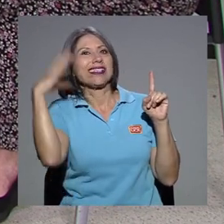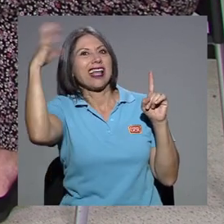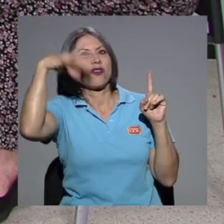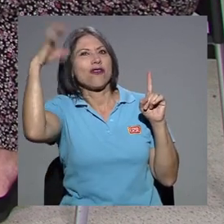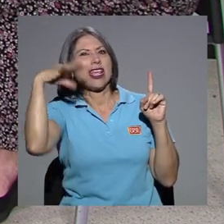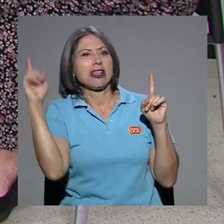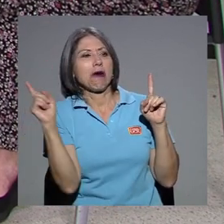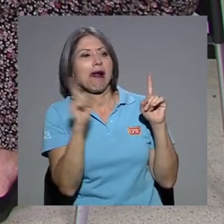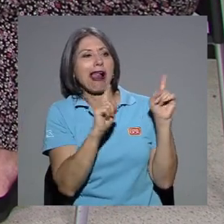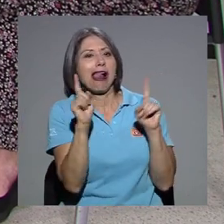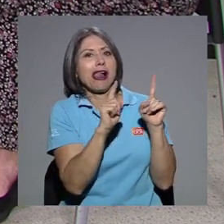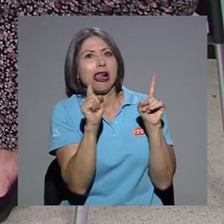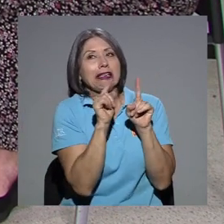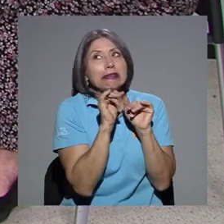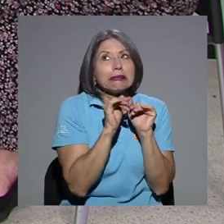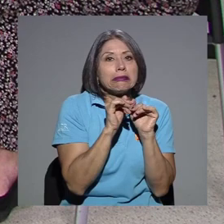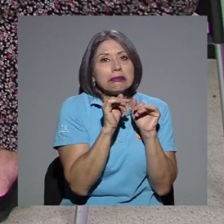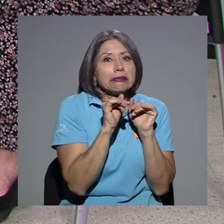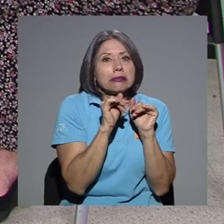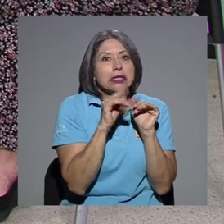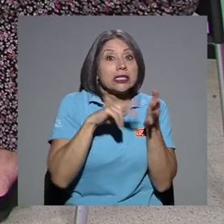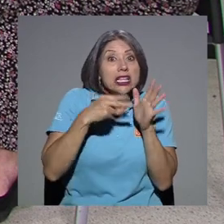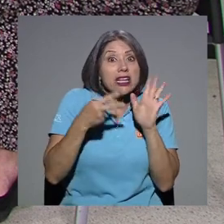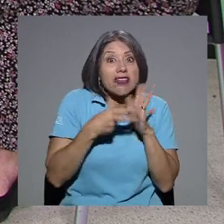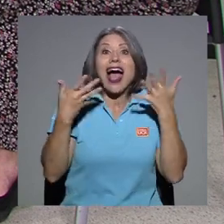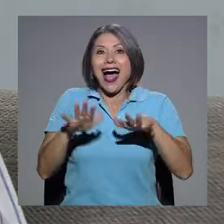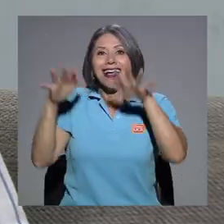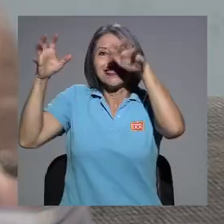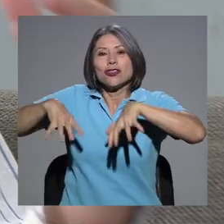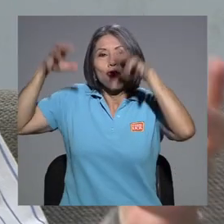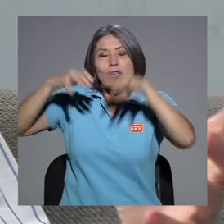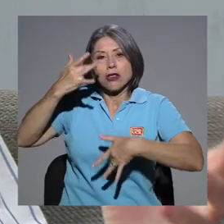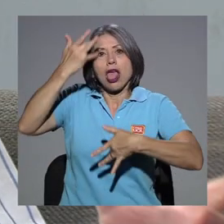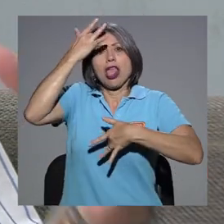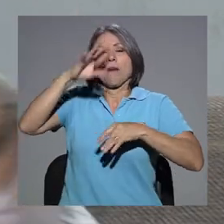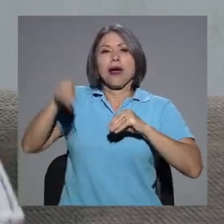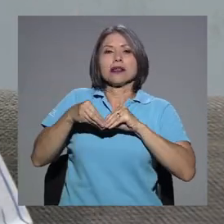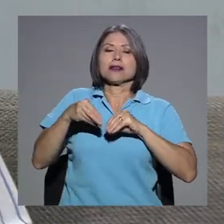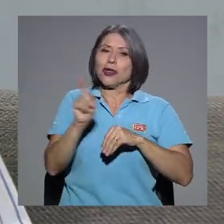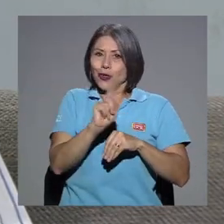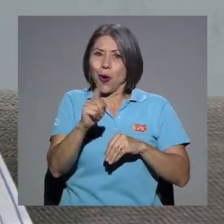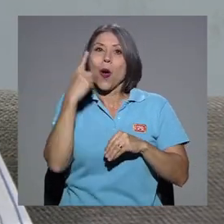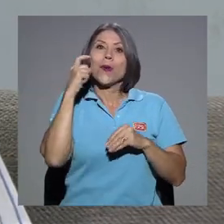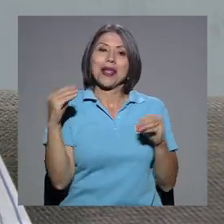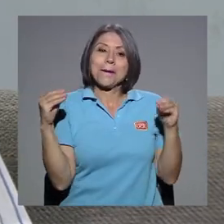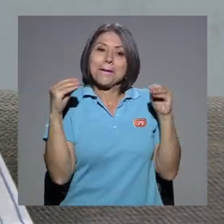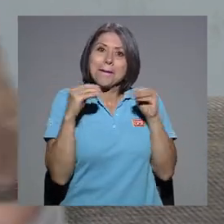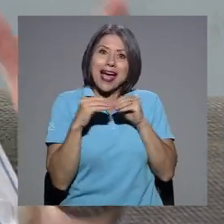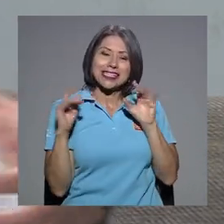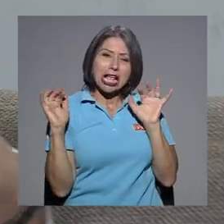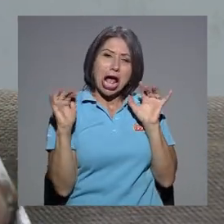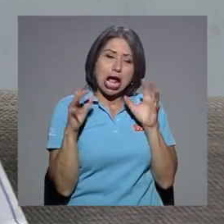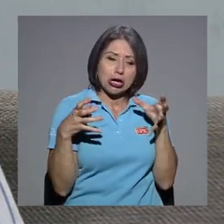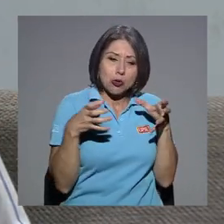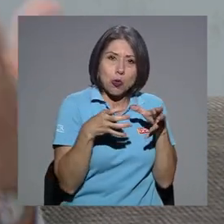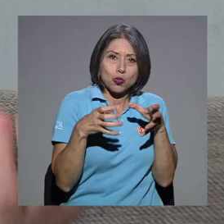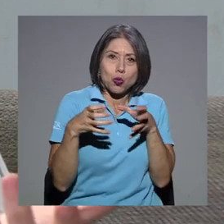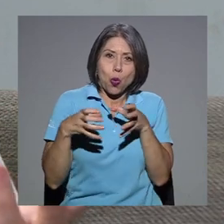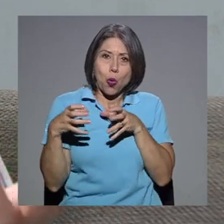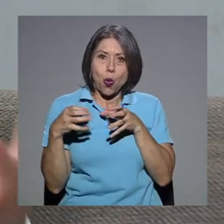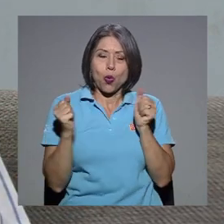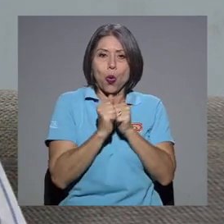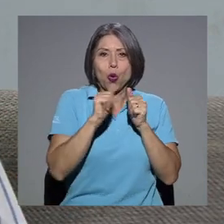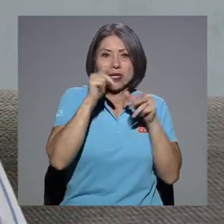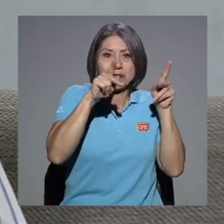la parada de bus. No es que porque está lloviendo uno se infecta más, es porque uno está más junto con las otras personas que